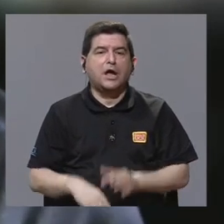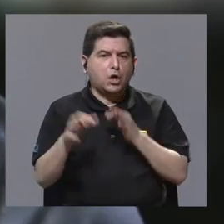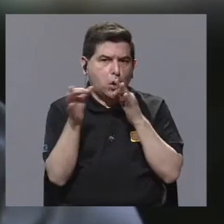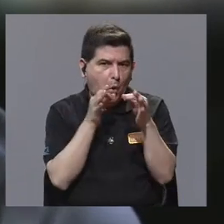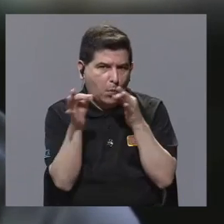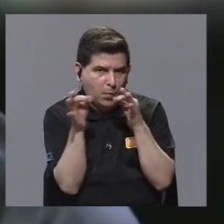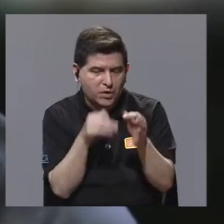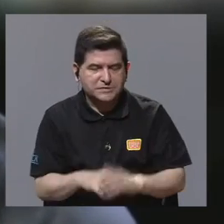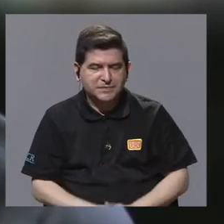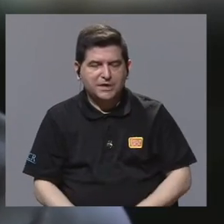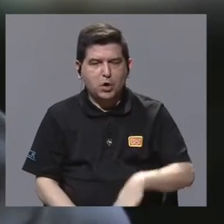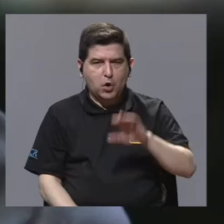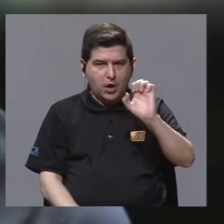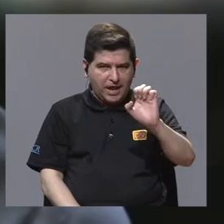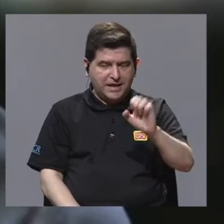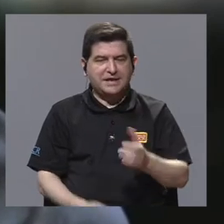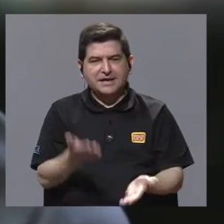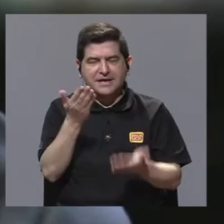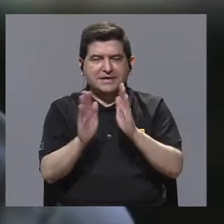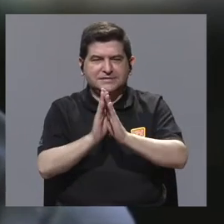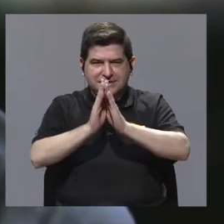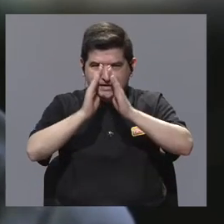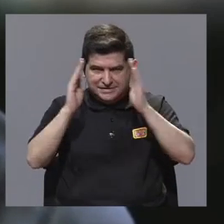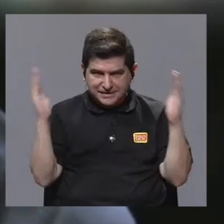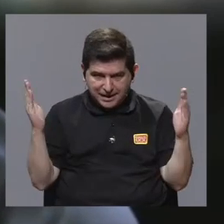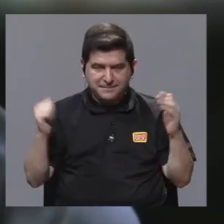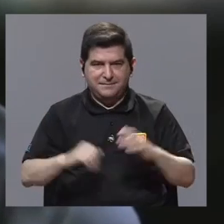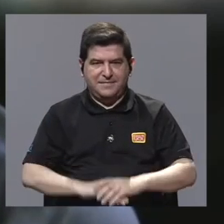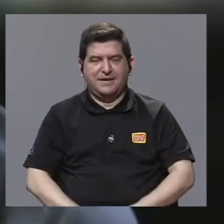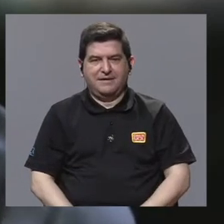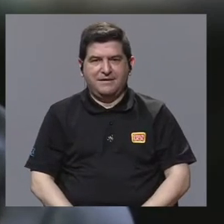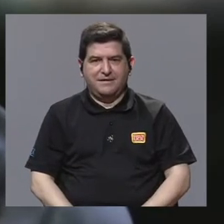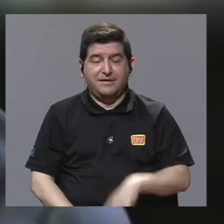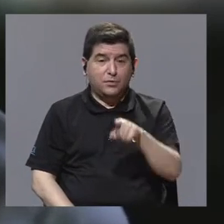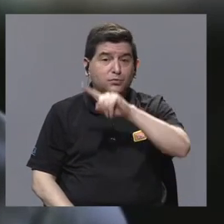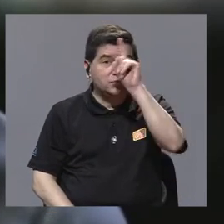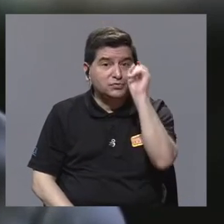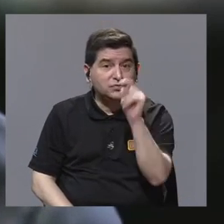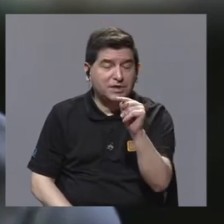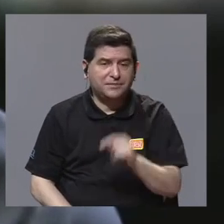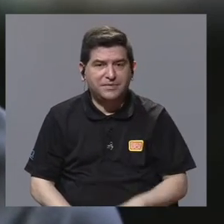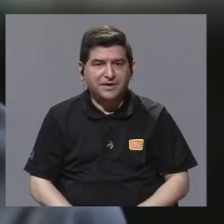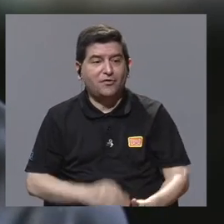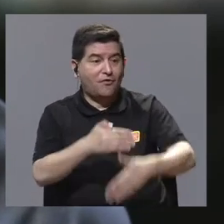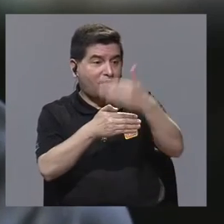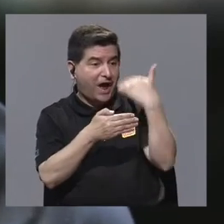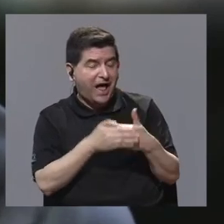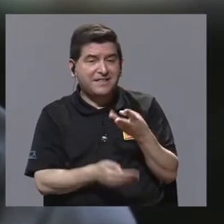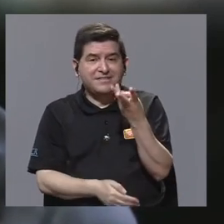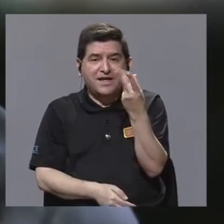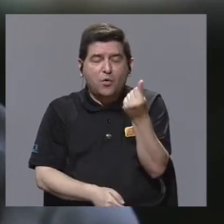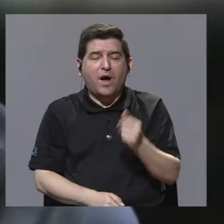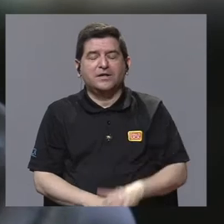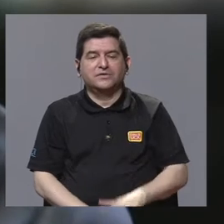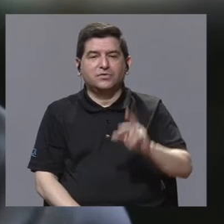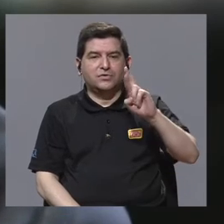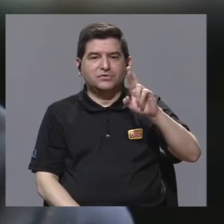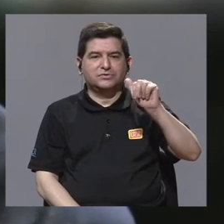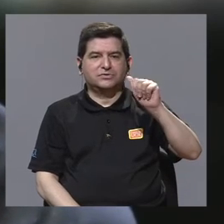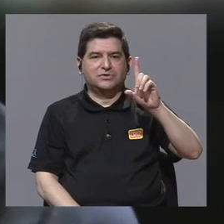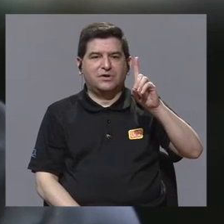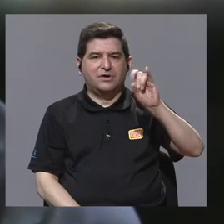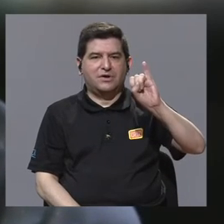Bueno, tal como lo dijo Eric, y tal vez para ampliar un poco, es que usted preguntó en la anterior cuántos